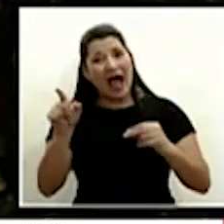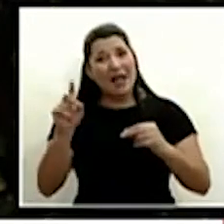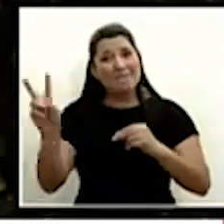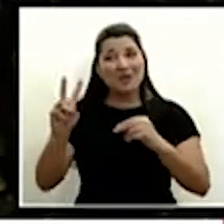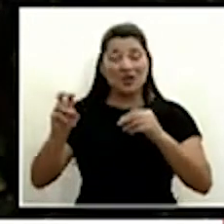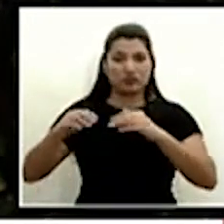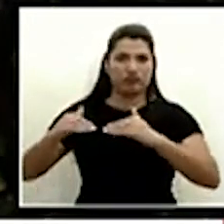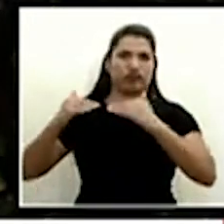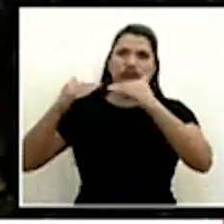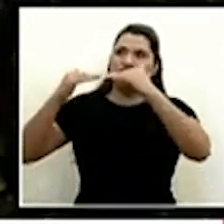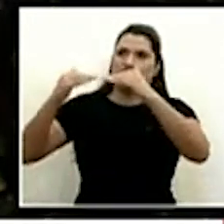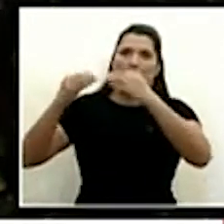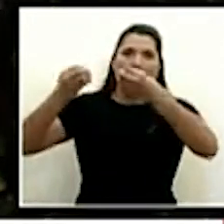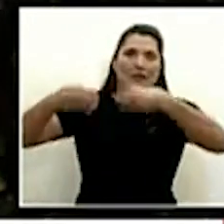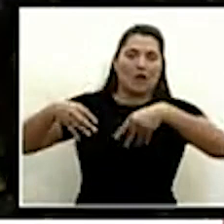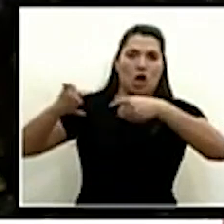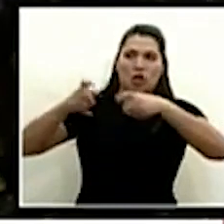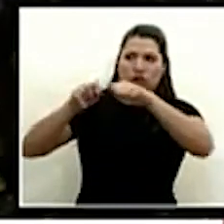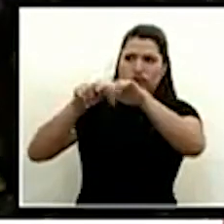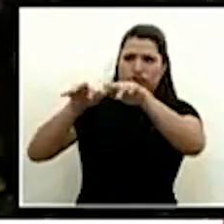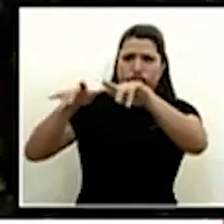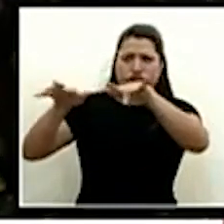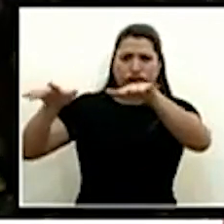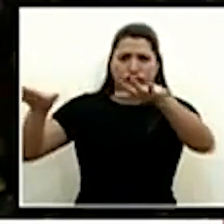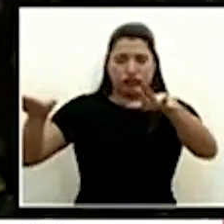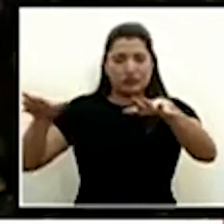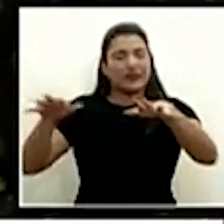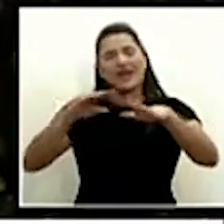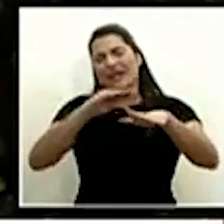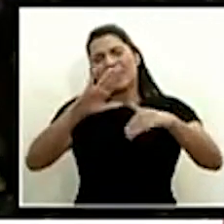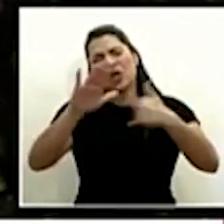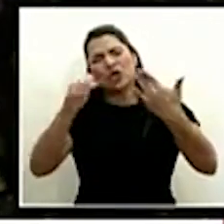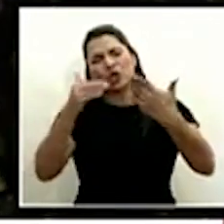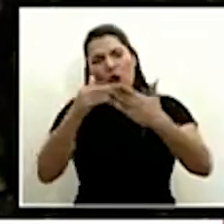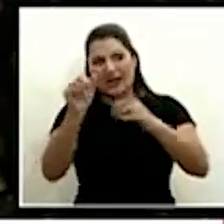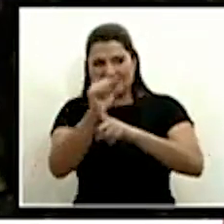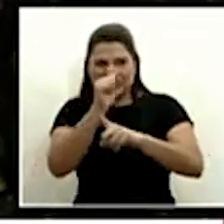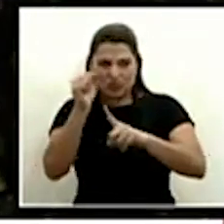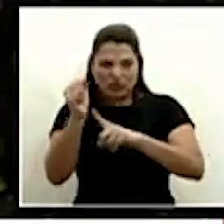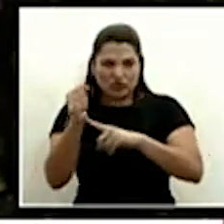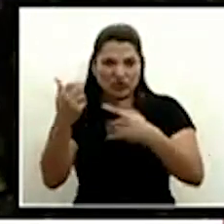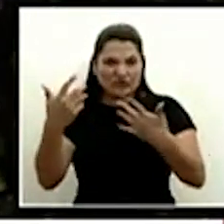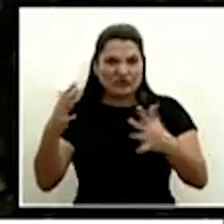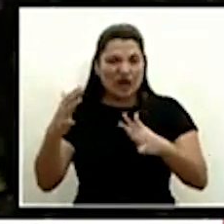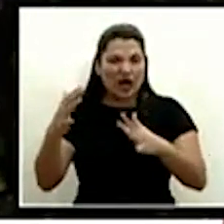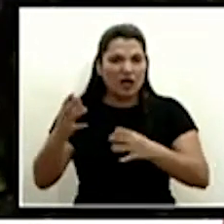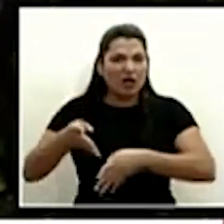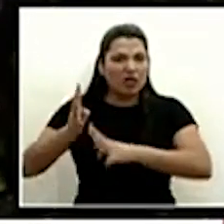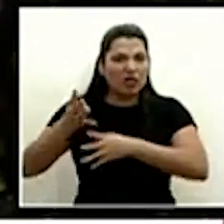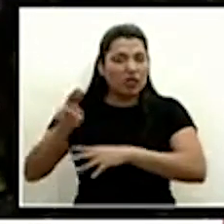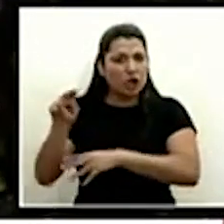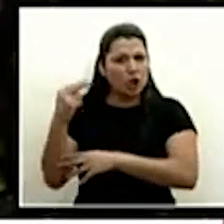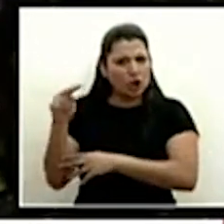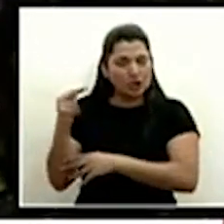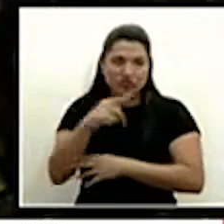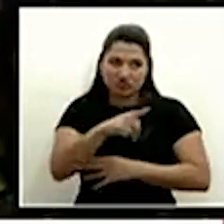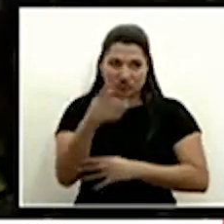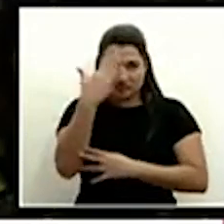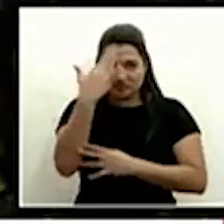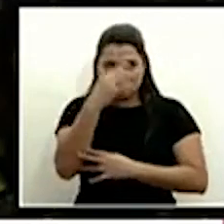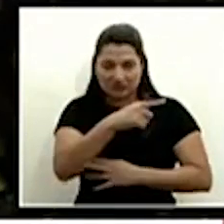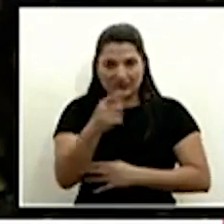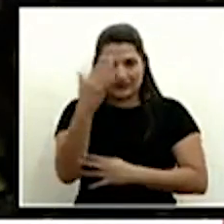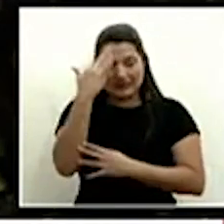situación que se ha vivido en los últimos días de entierros express y todo lo que yo sé que también ustedes están enterados han visto un aumento en el intento de